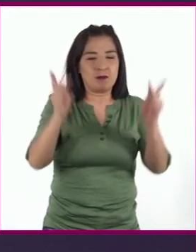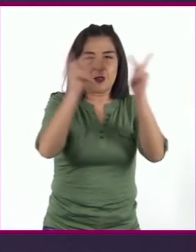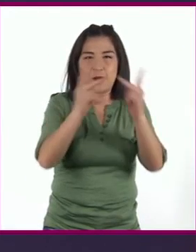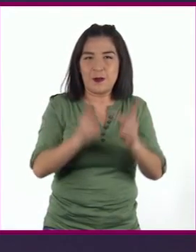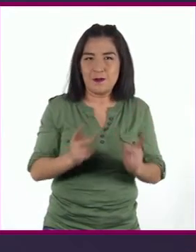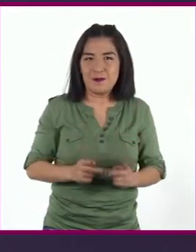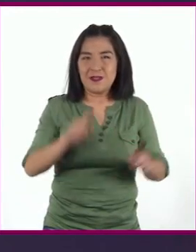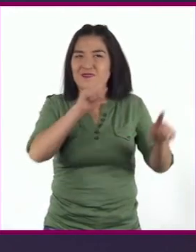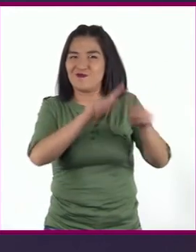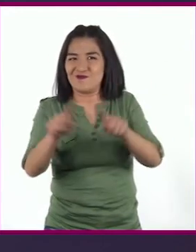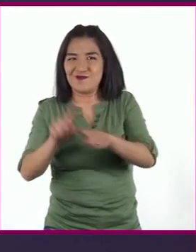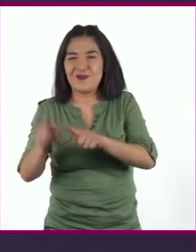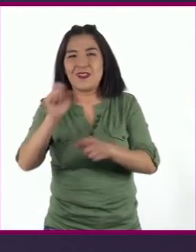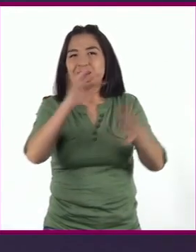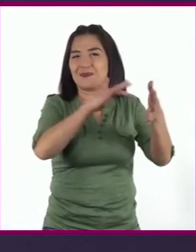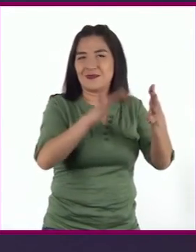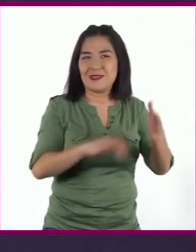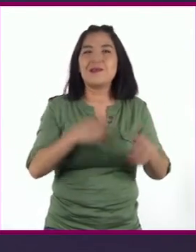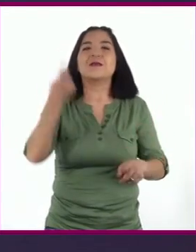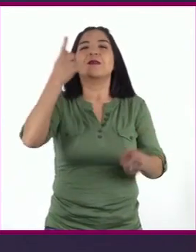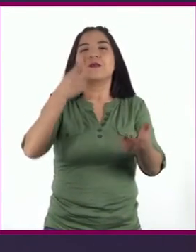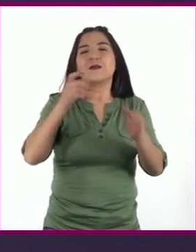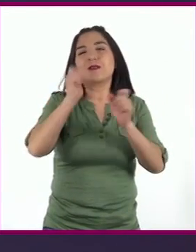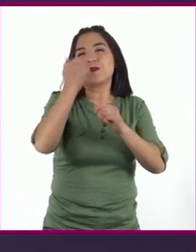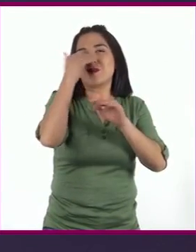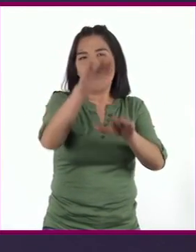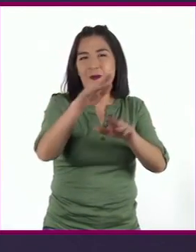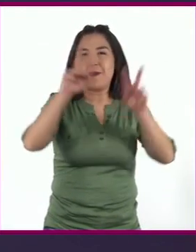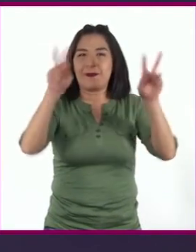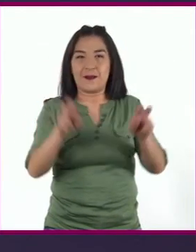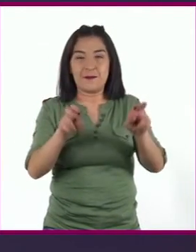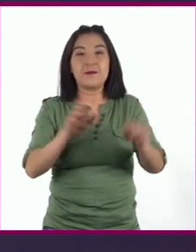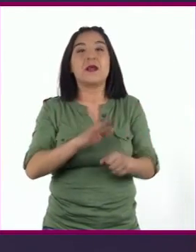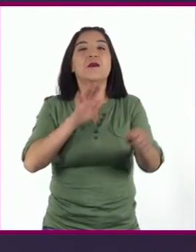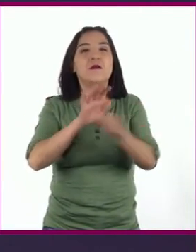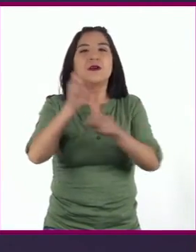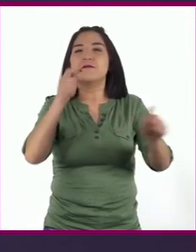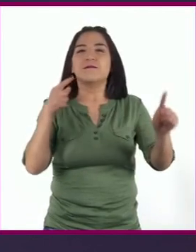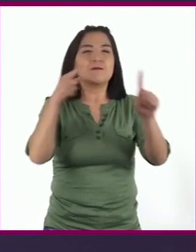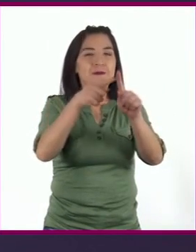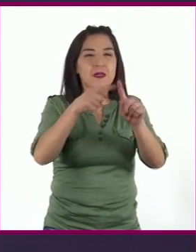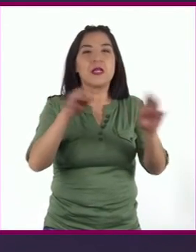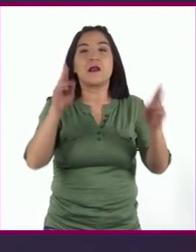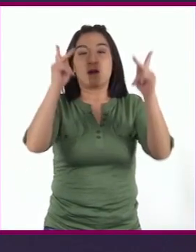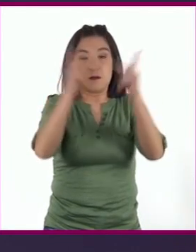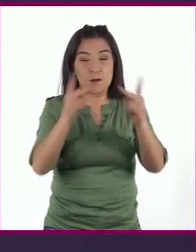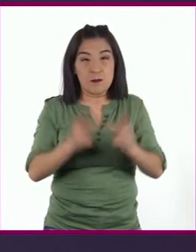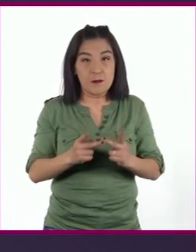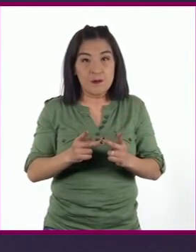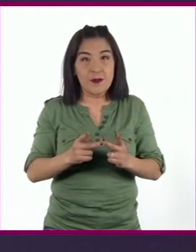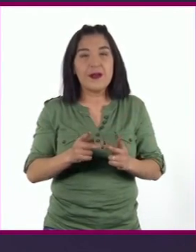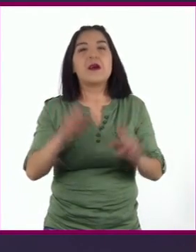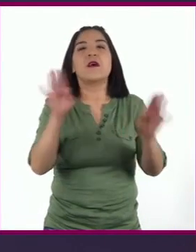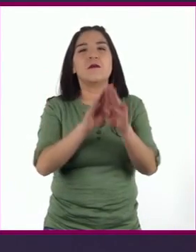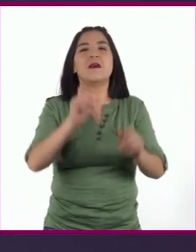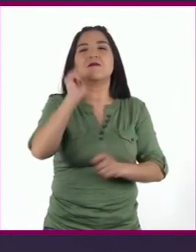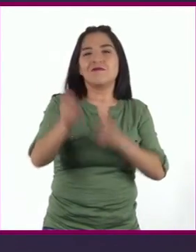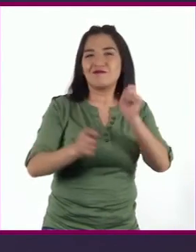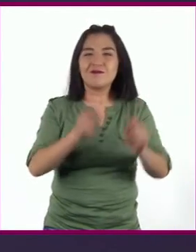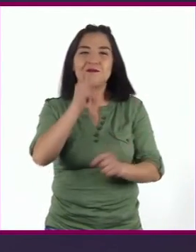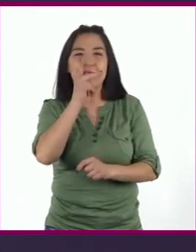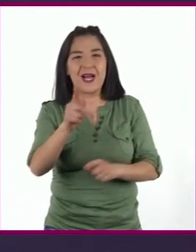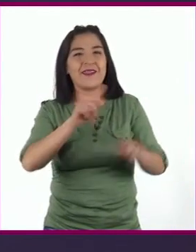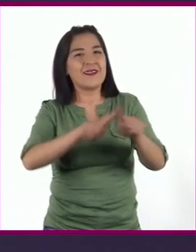una variedad de textos sobre un tema Con el propósito de localizar y comparar las definiciones en diversos